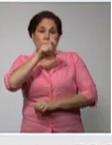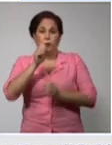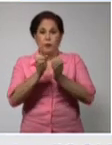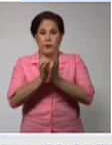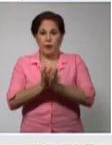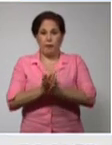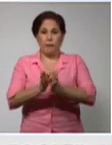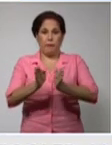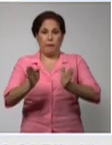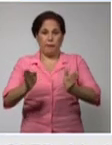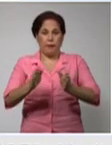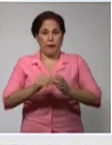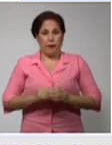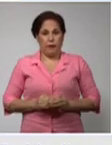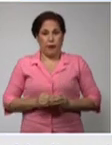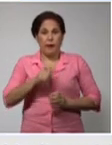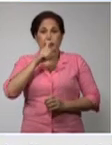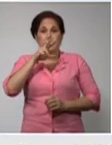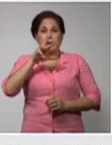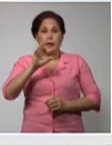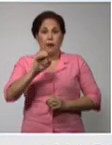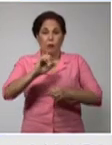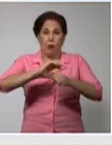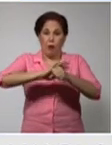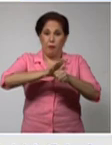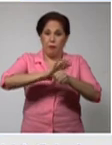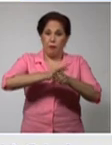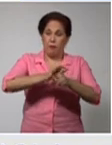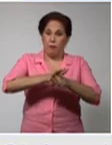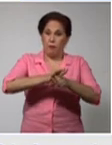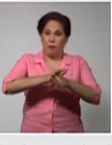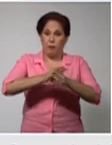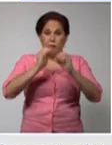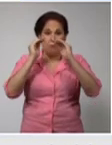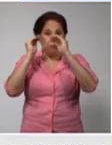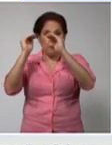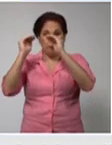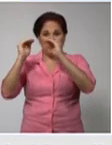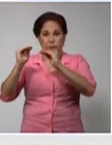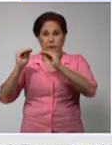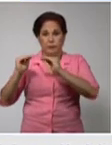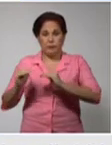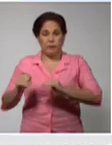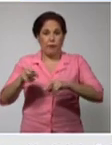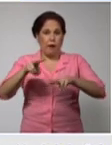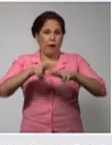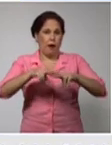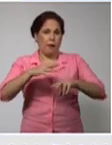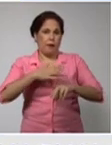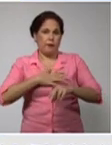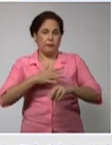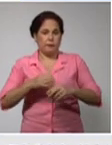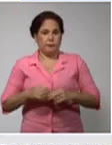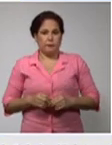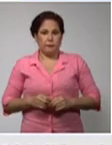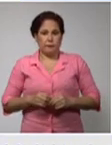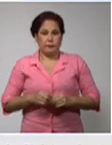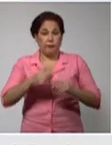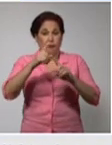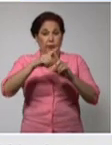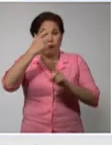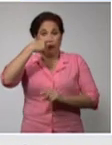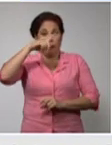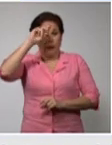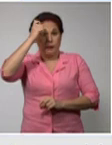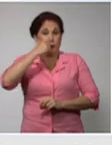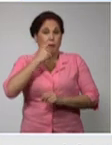Padrón, Cerro, Arroyo Naranjo, todos estos de la provincia de La Habana, con las tasas más elevadas.